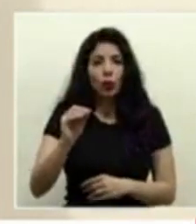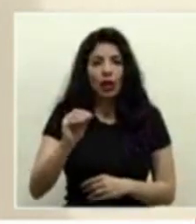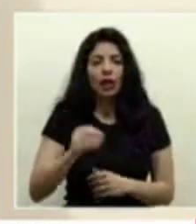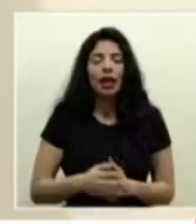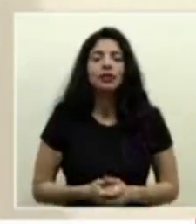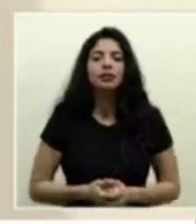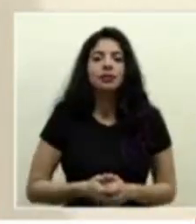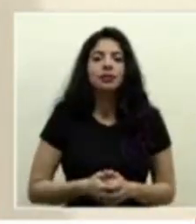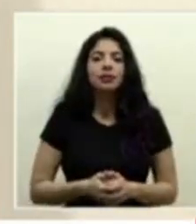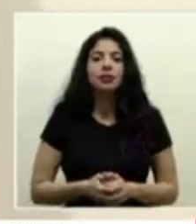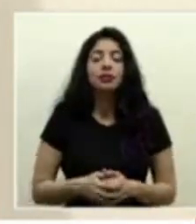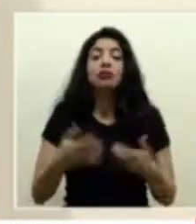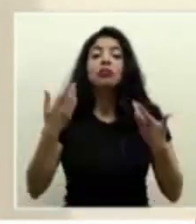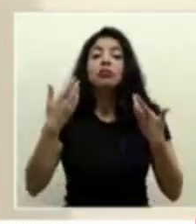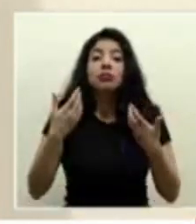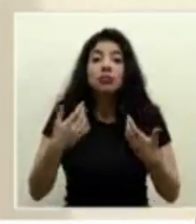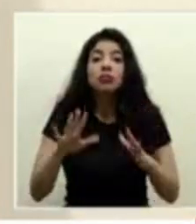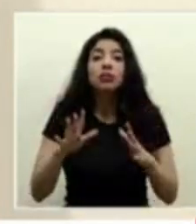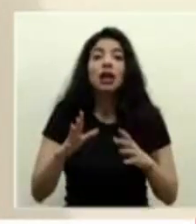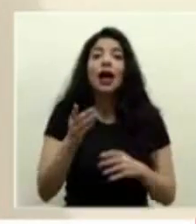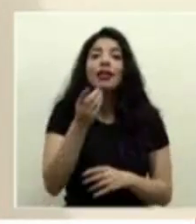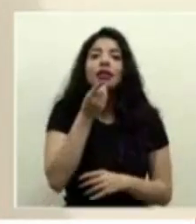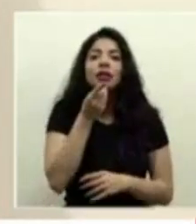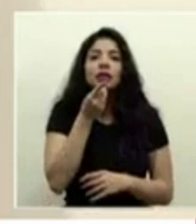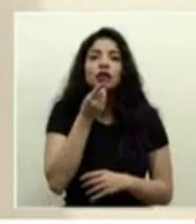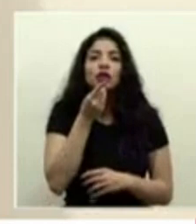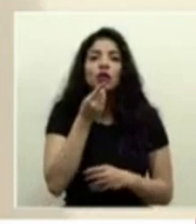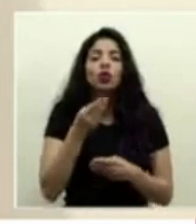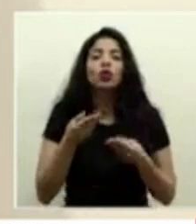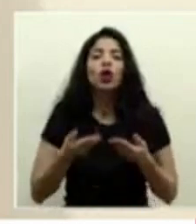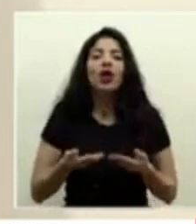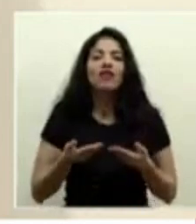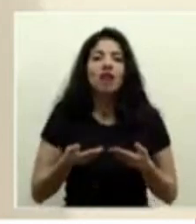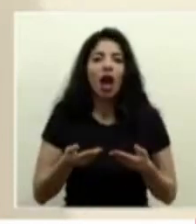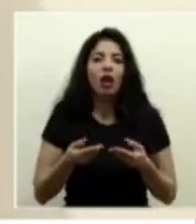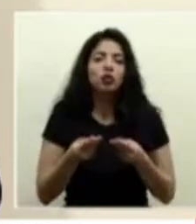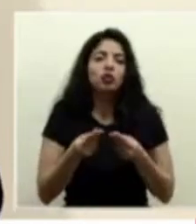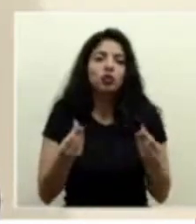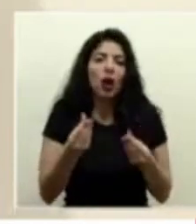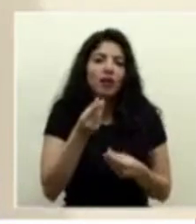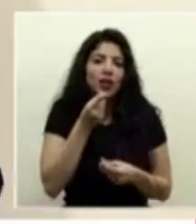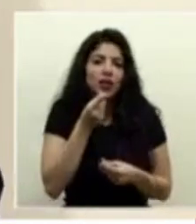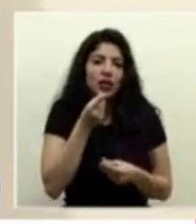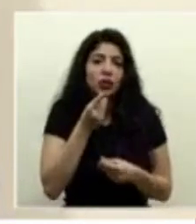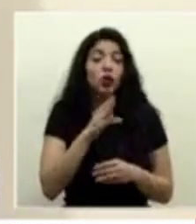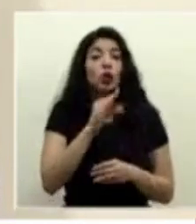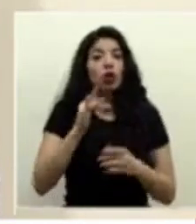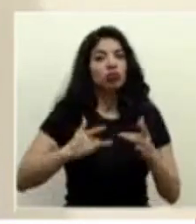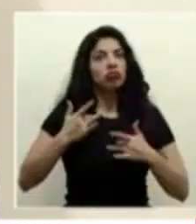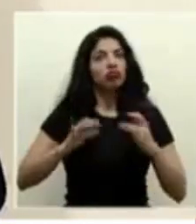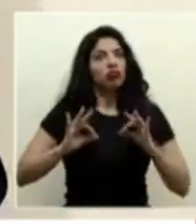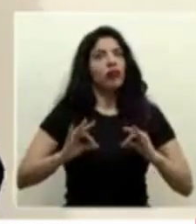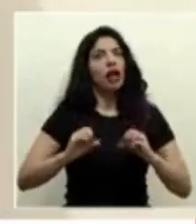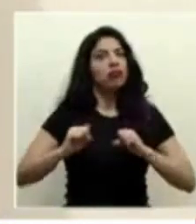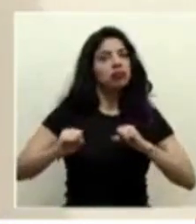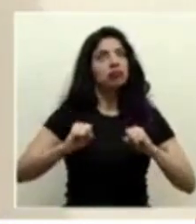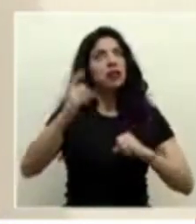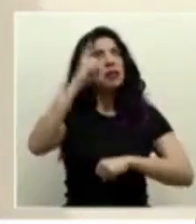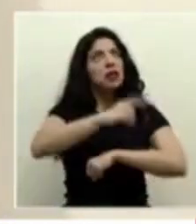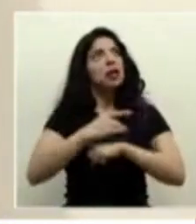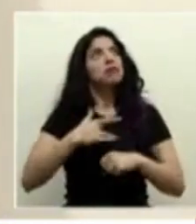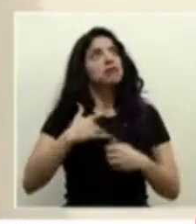haber realizado un desayuno ligero y sentirse bien ese día y